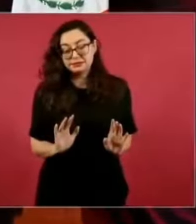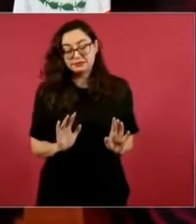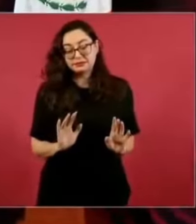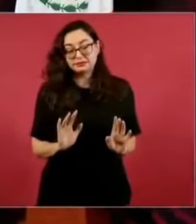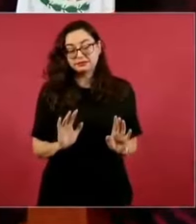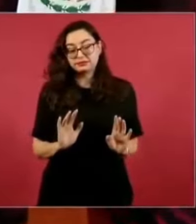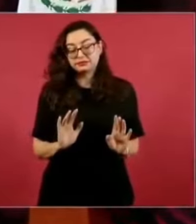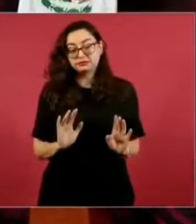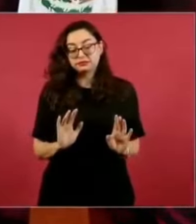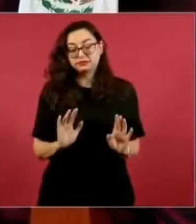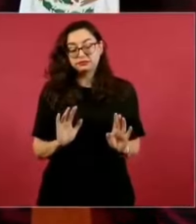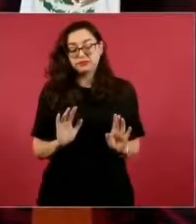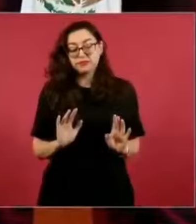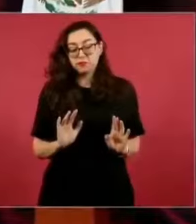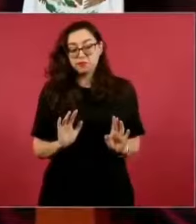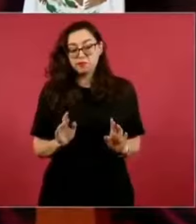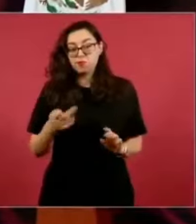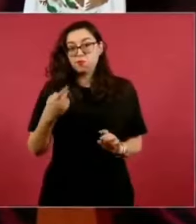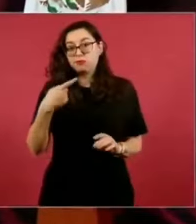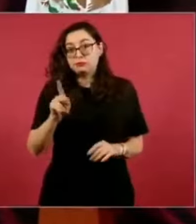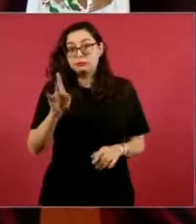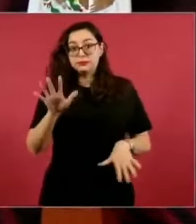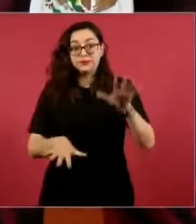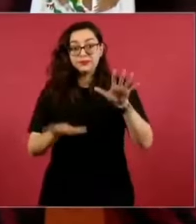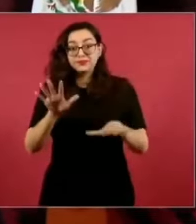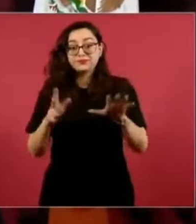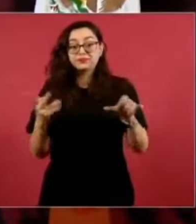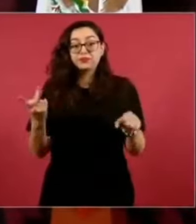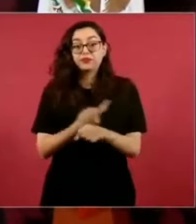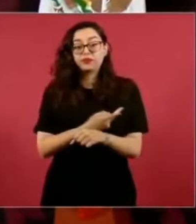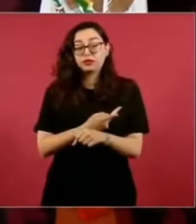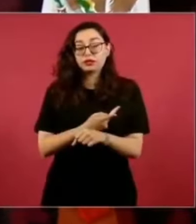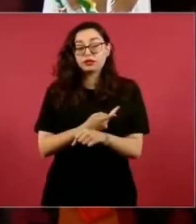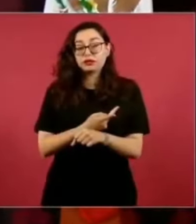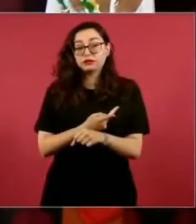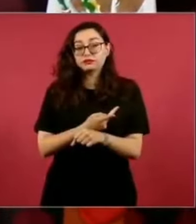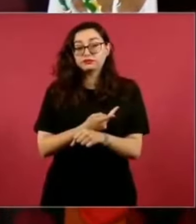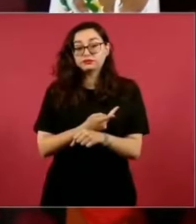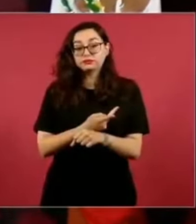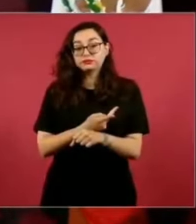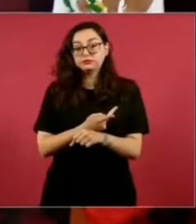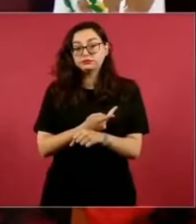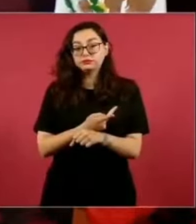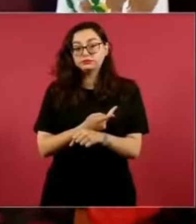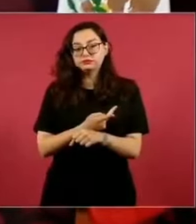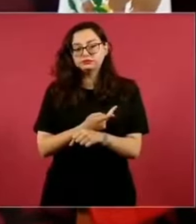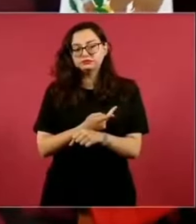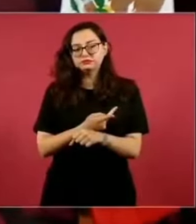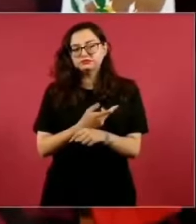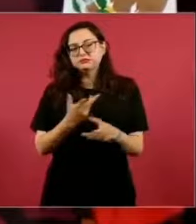se ve bien